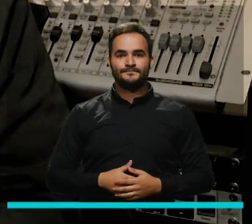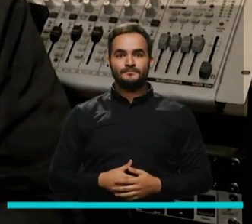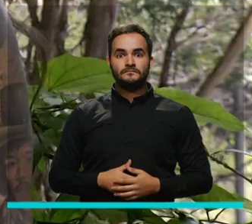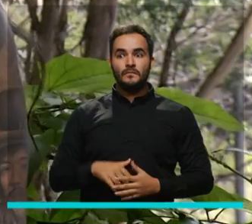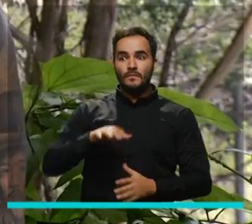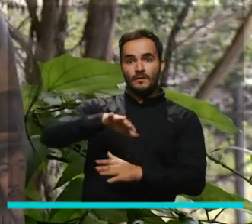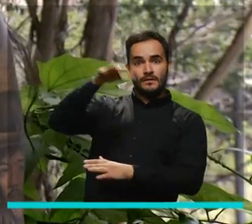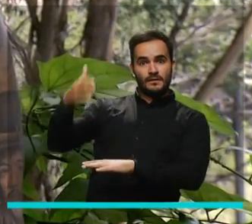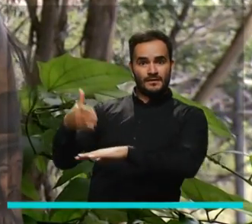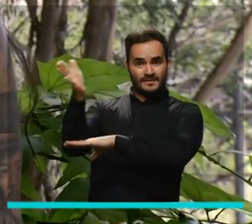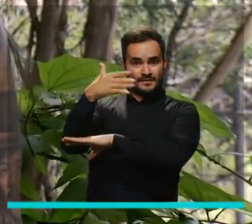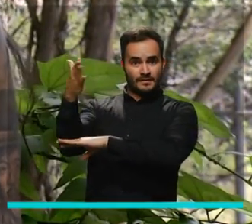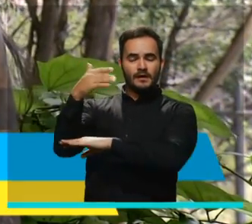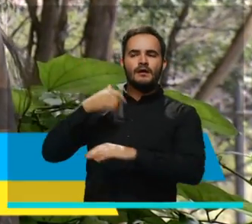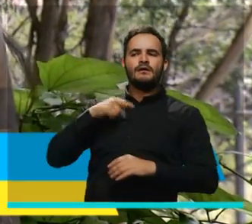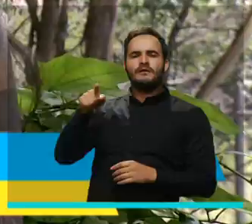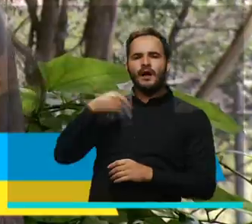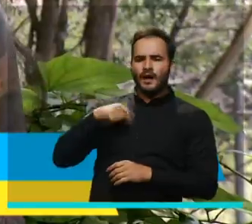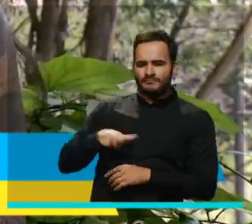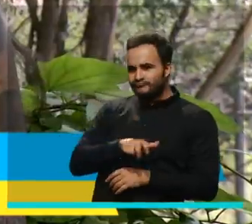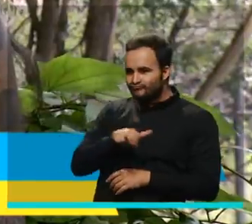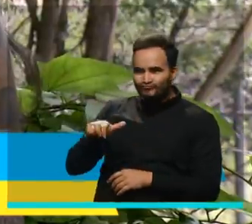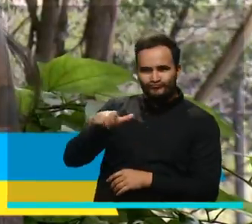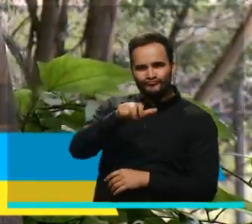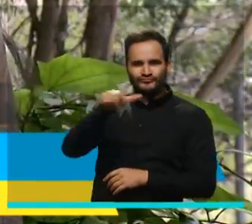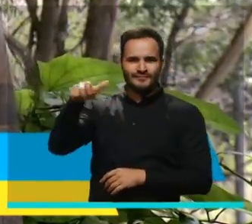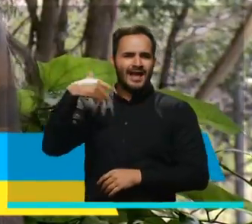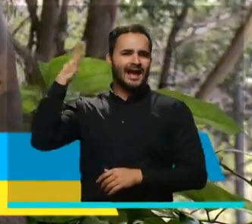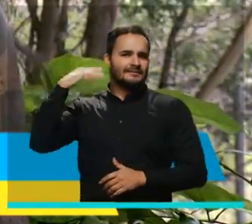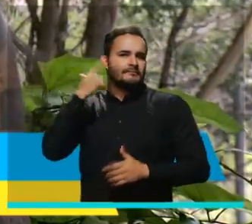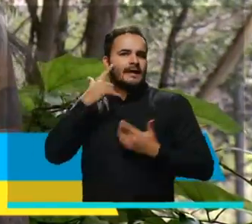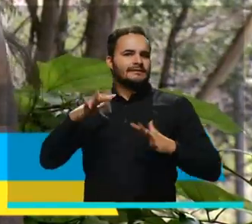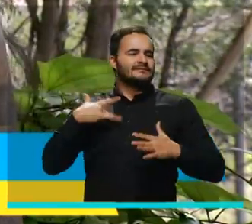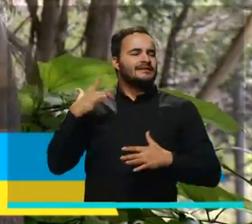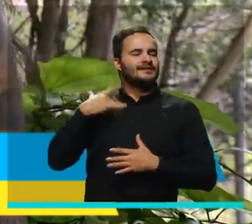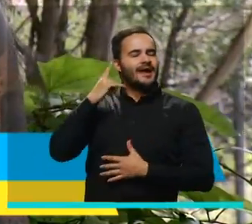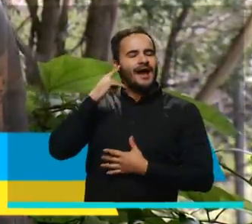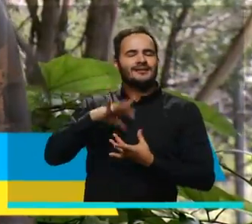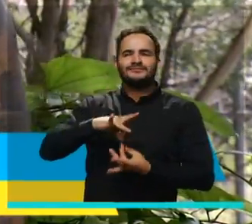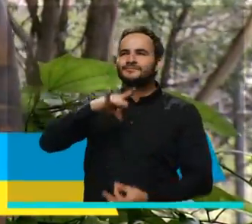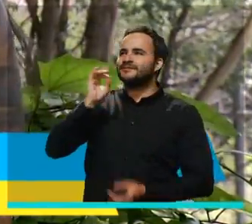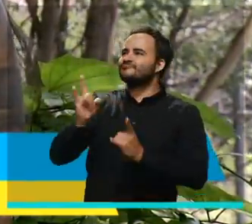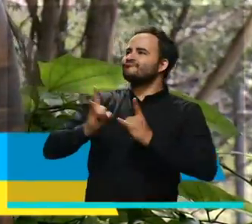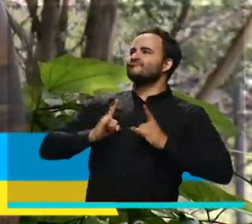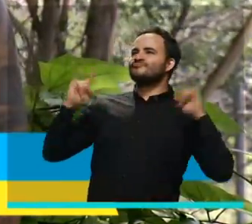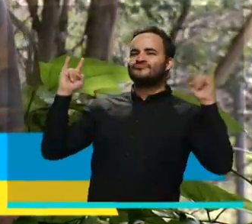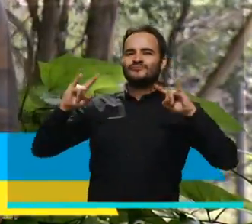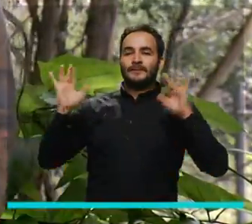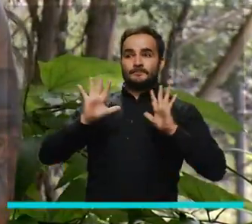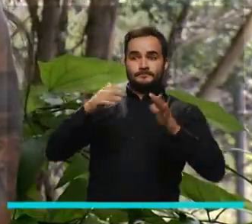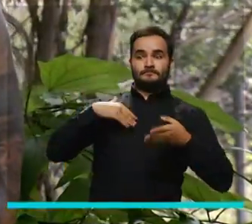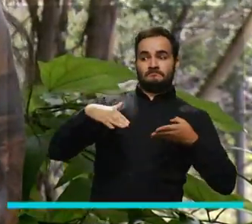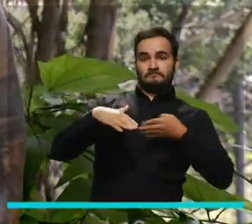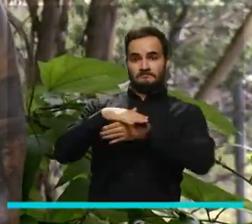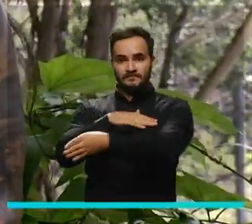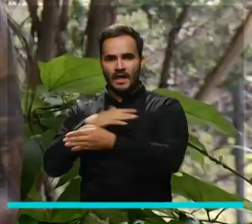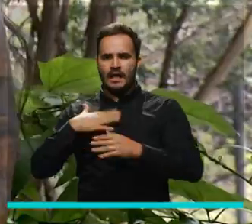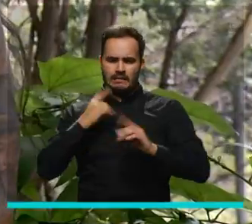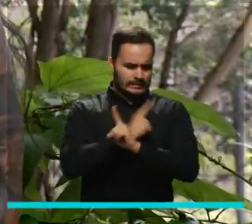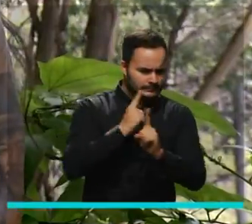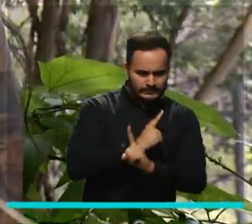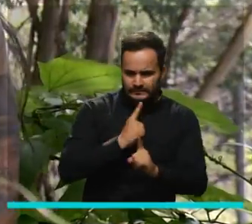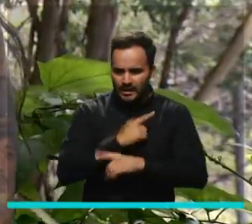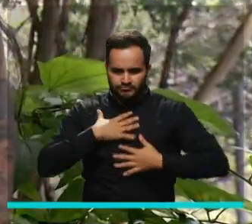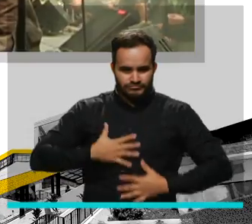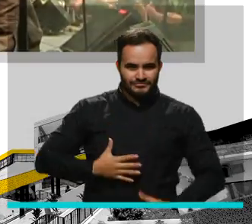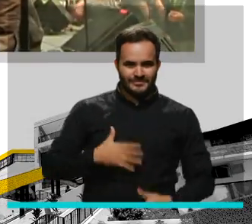cualquier estilo. Empezar a subir el cerro, el pueblito paisa, era como un ritual y ya cuando uno llegaba al sitio, a los